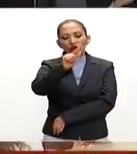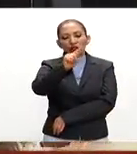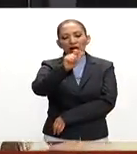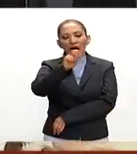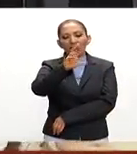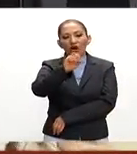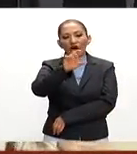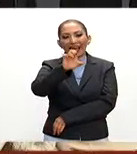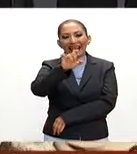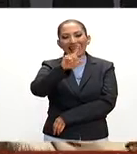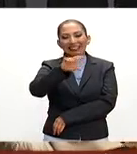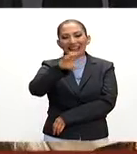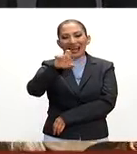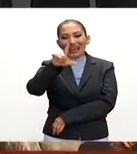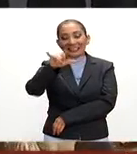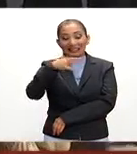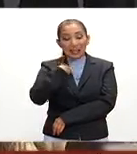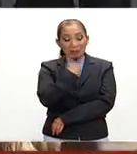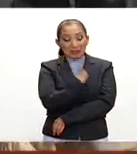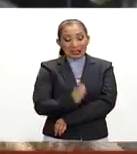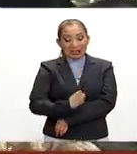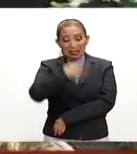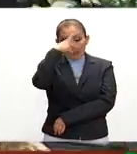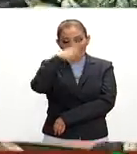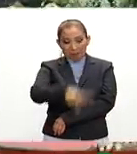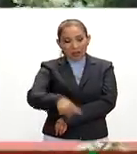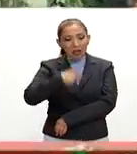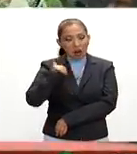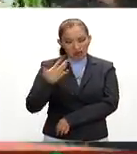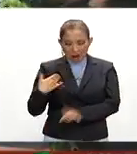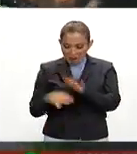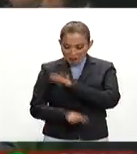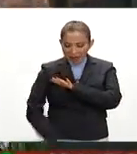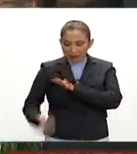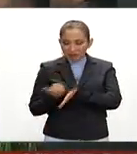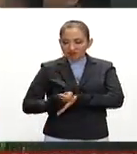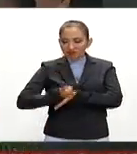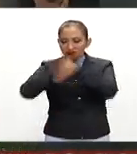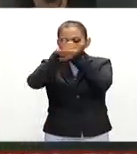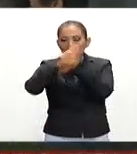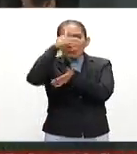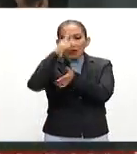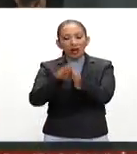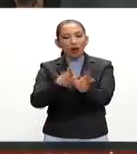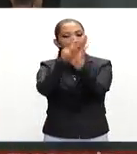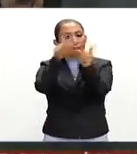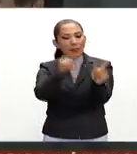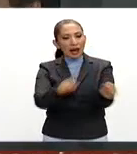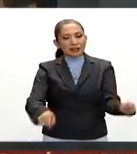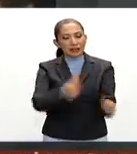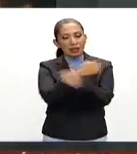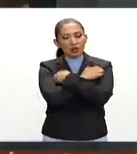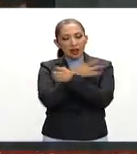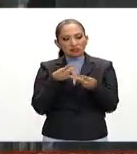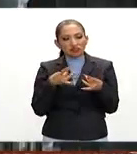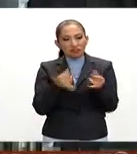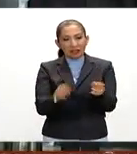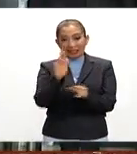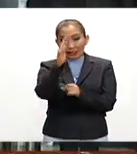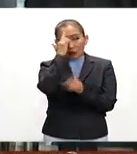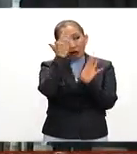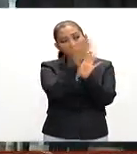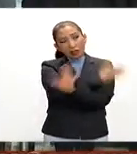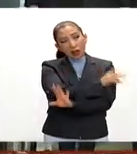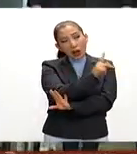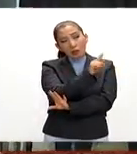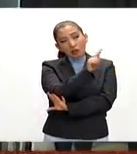ahí resaltó que el presidente Enrique Peña Nieto ha sentado las bases para construir un México en paz y con educación de calidad recordó como